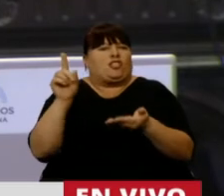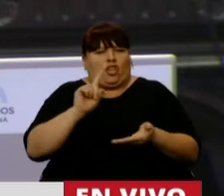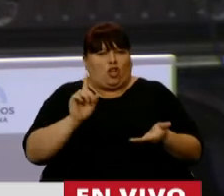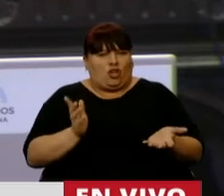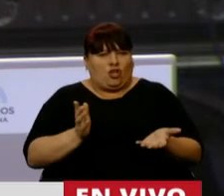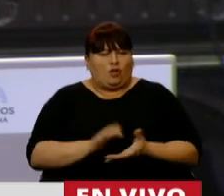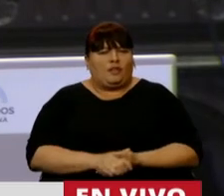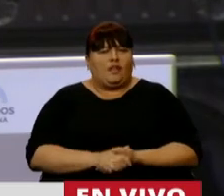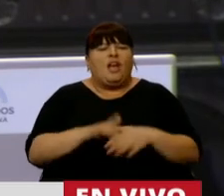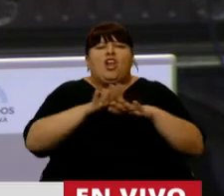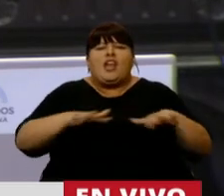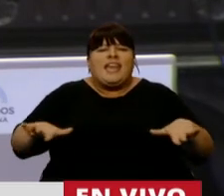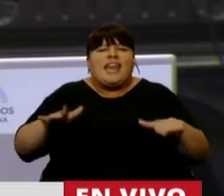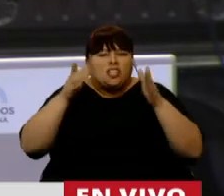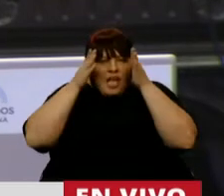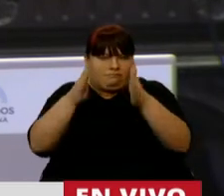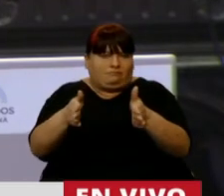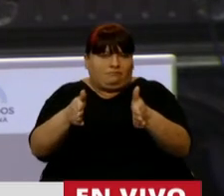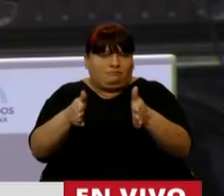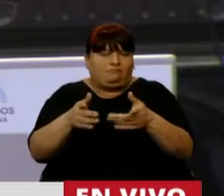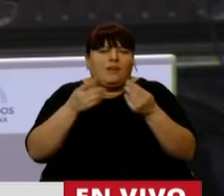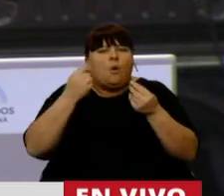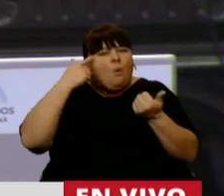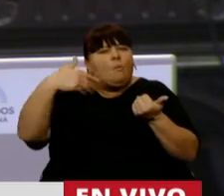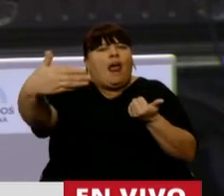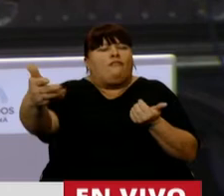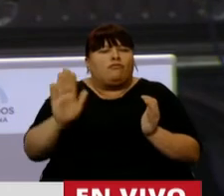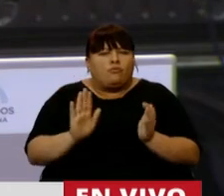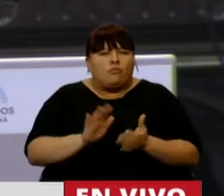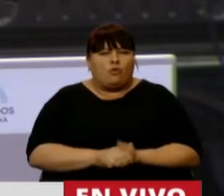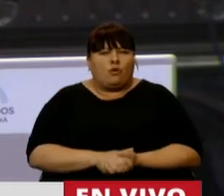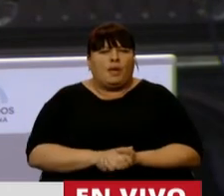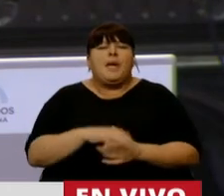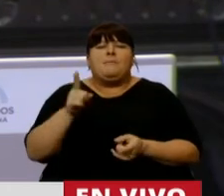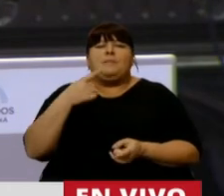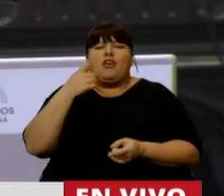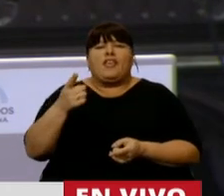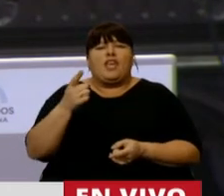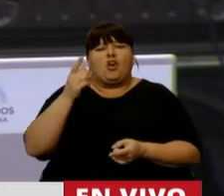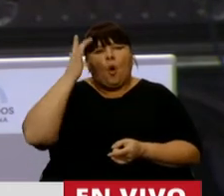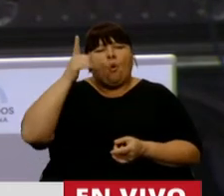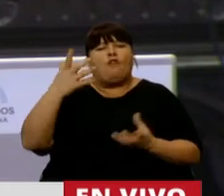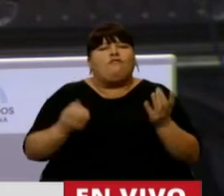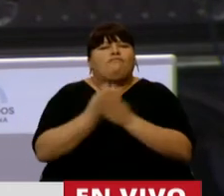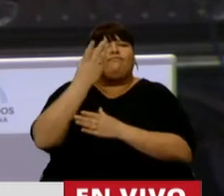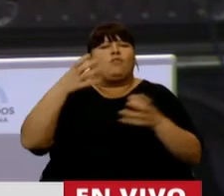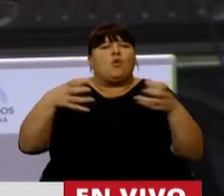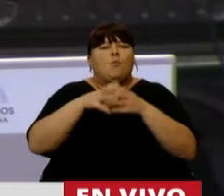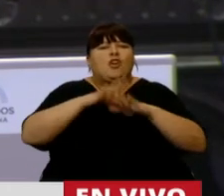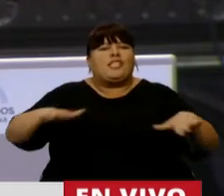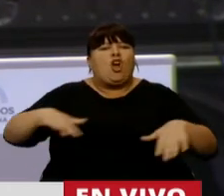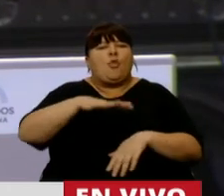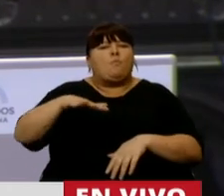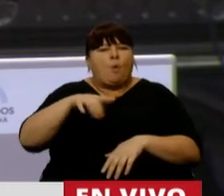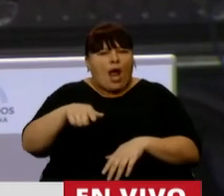señor Presidente, la niñez es un enfoque, una perspectiva, como decía el padre Carlos Cajade, fundador del Movimiento Chicos